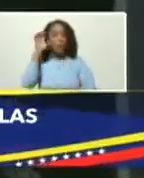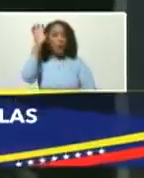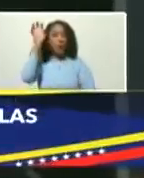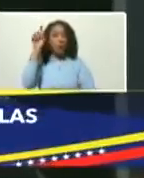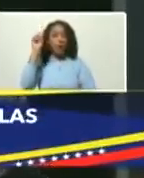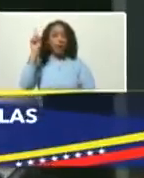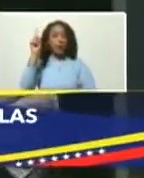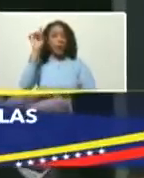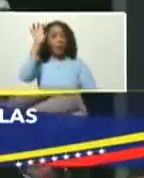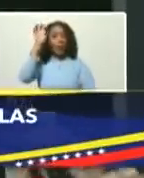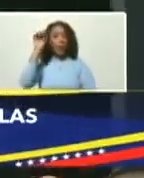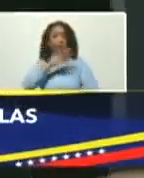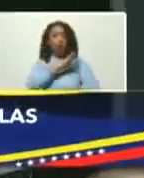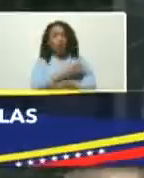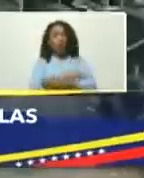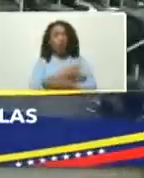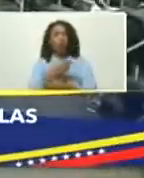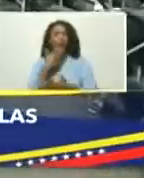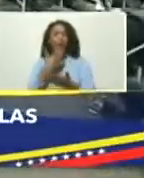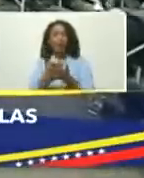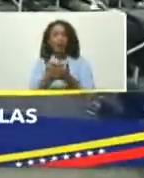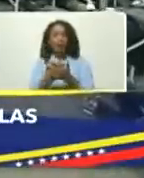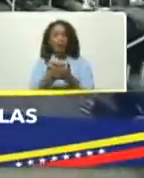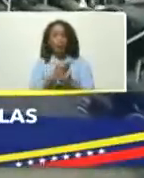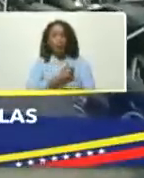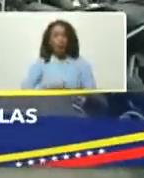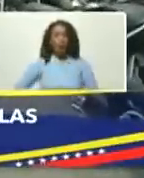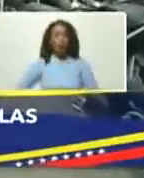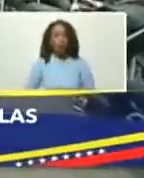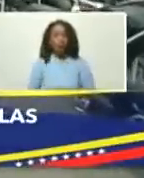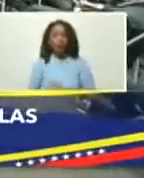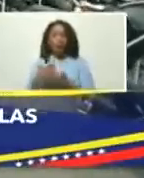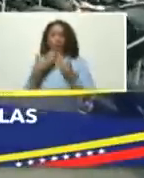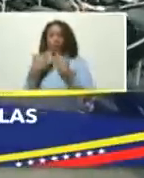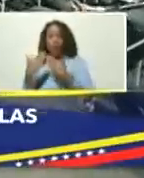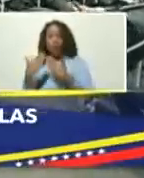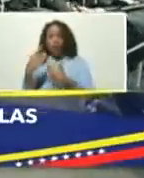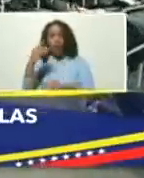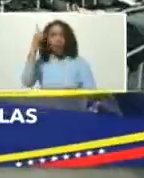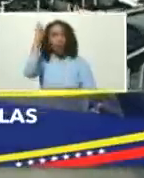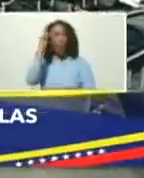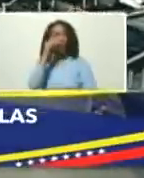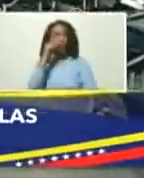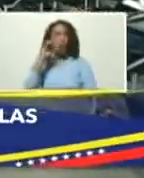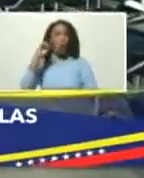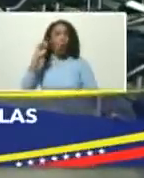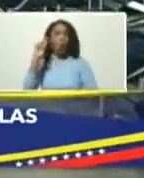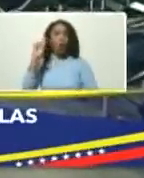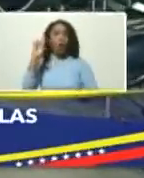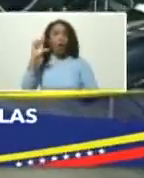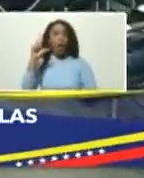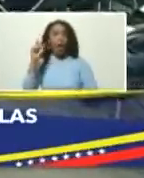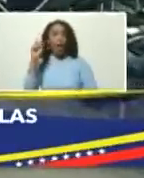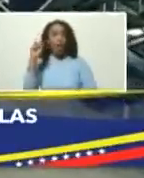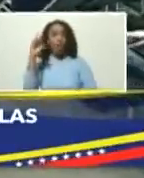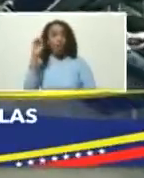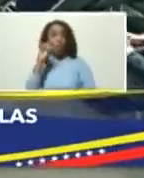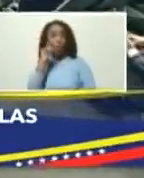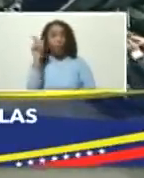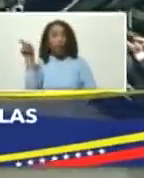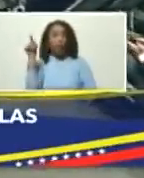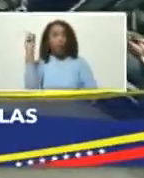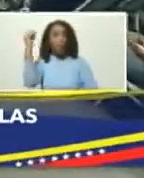país potencia mil gracias presidente bueno muchas gracias diputado orlando camacho diputado y además